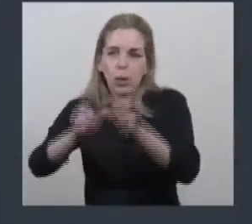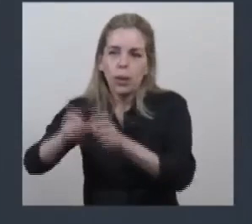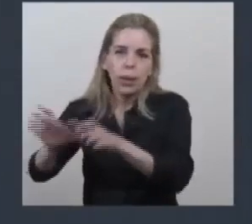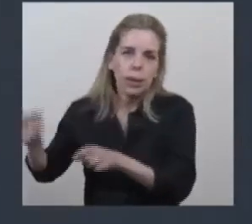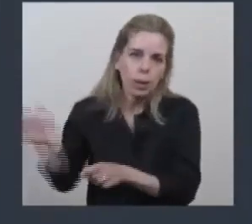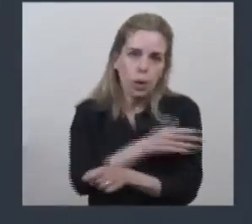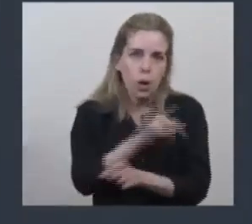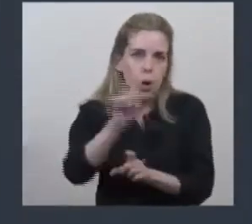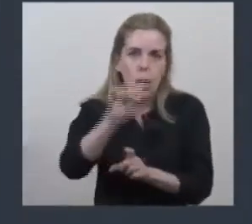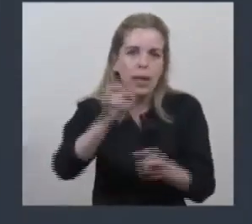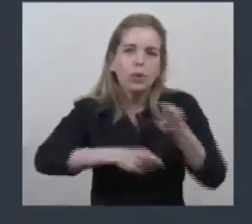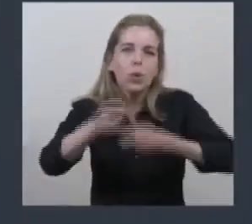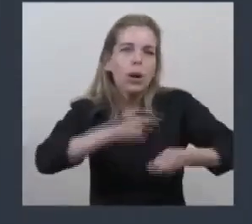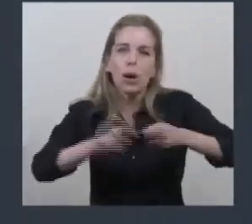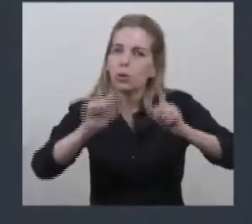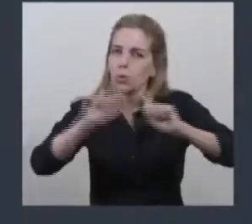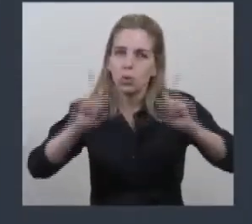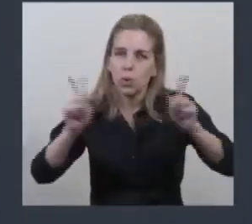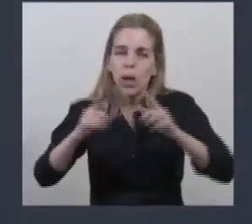Es un derecho.